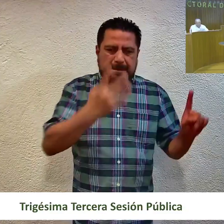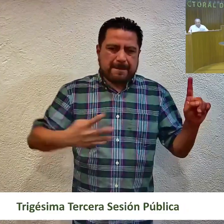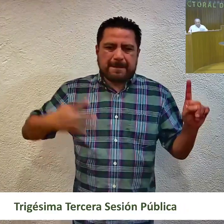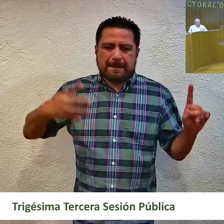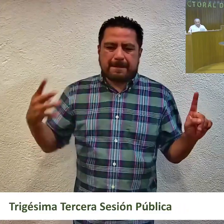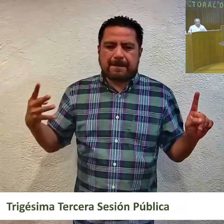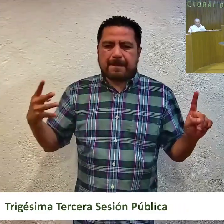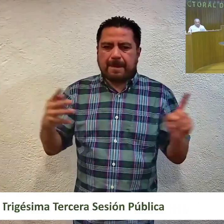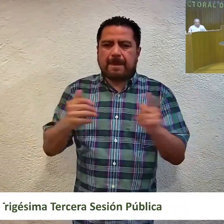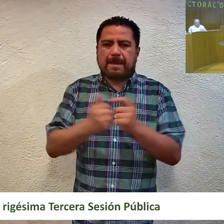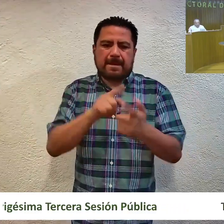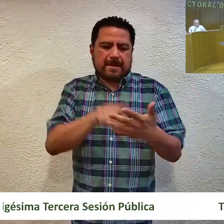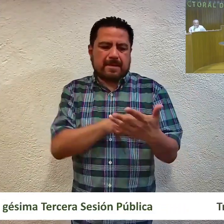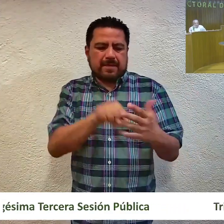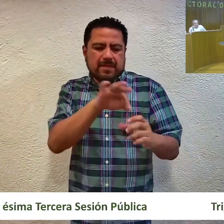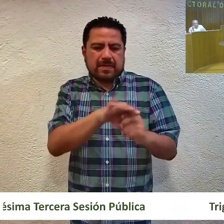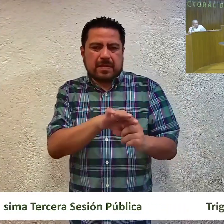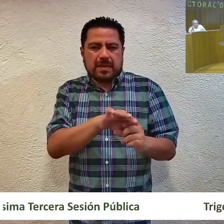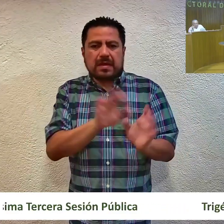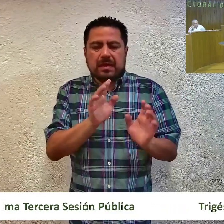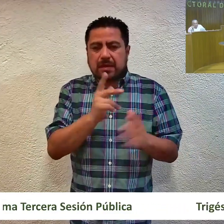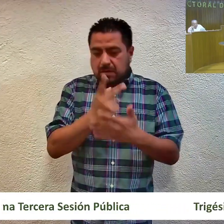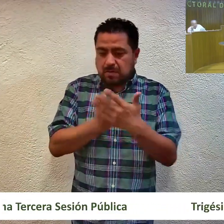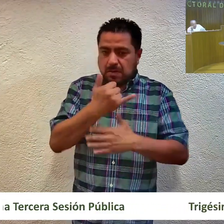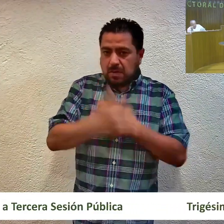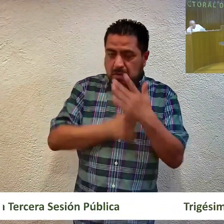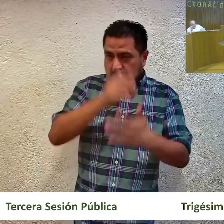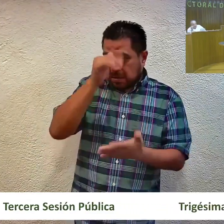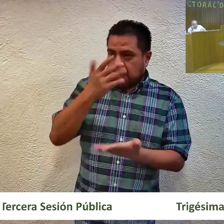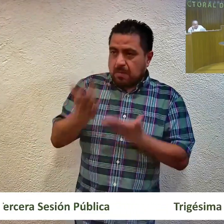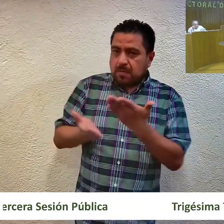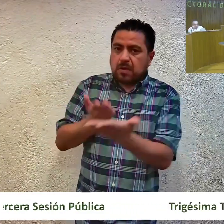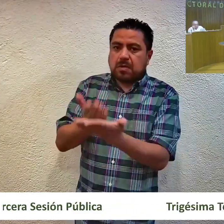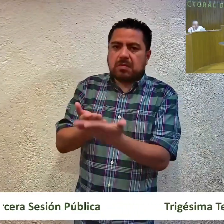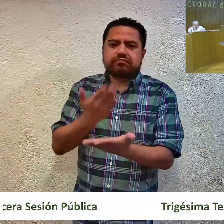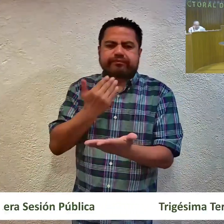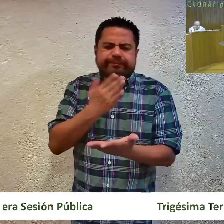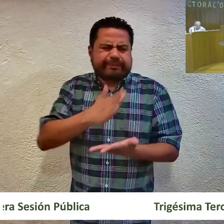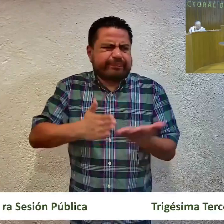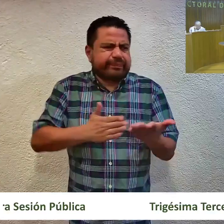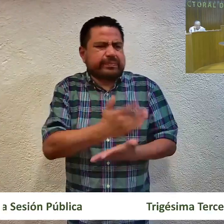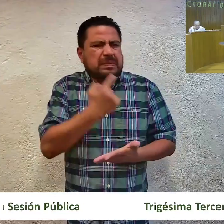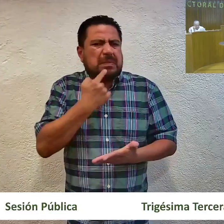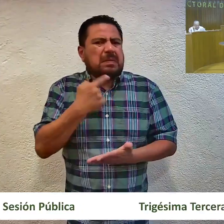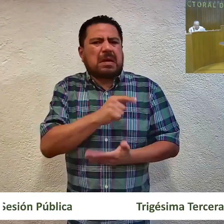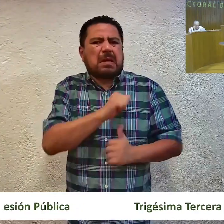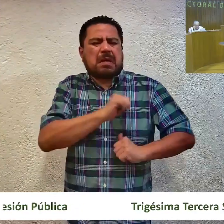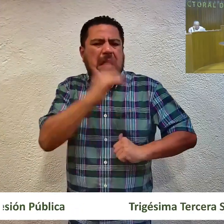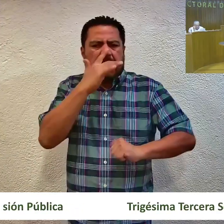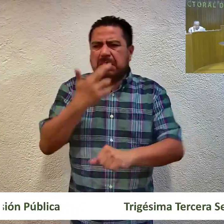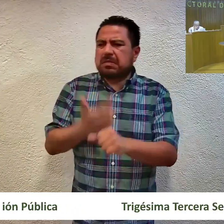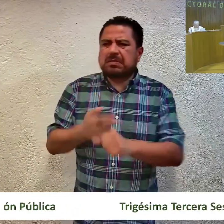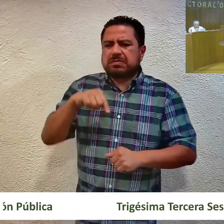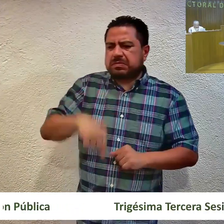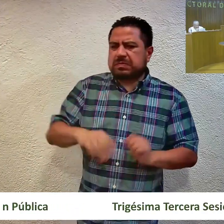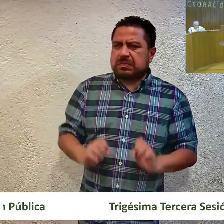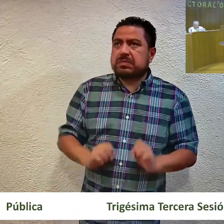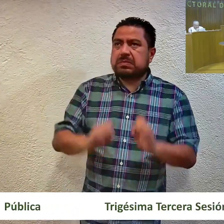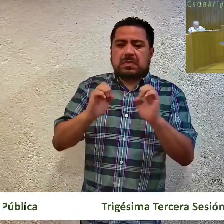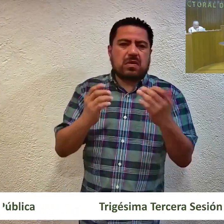+, en los órganos electorales, en el proyecto de la cuenta se propone la inoperancia del agravio en virtud de la incompetencia de este Tribunal Electoral,